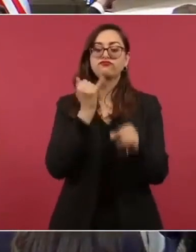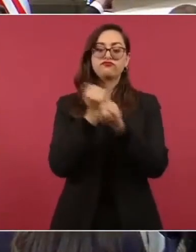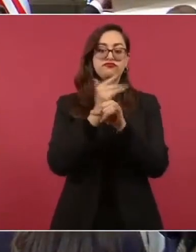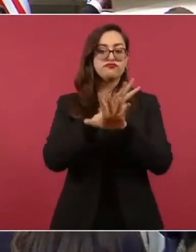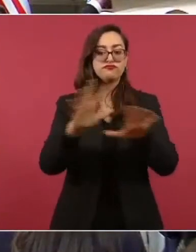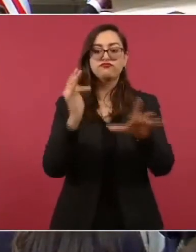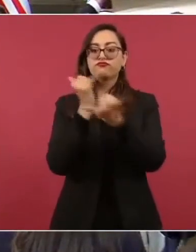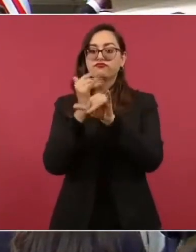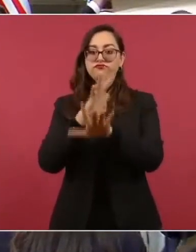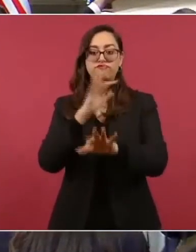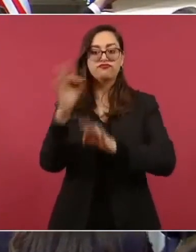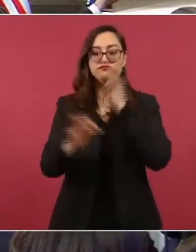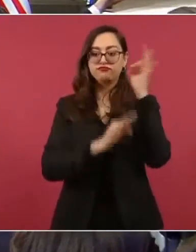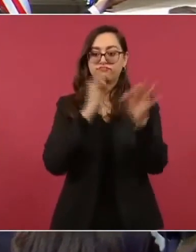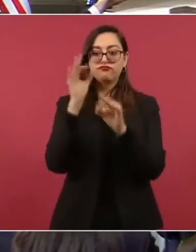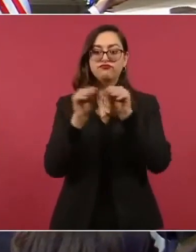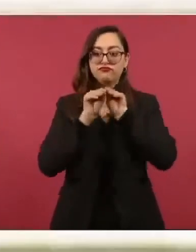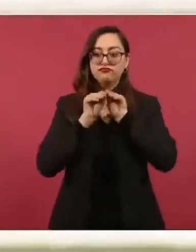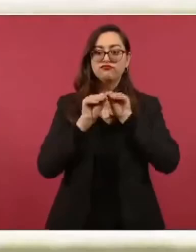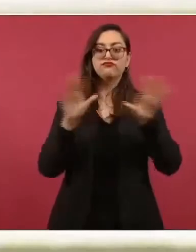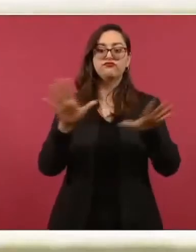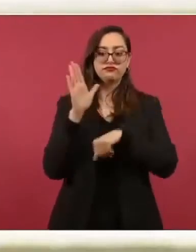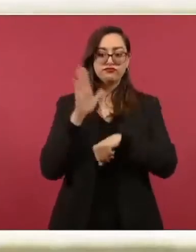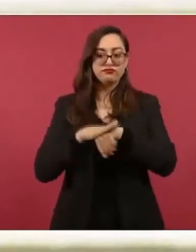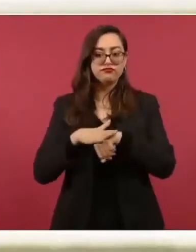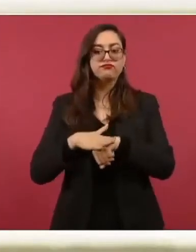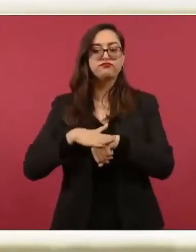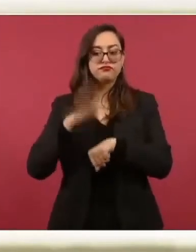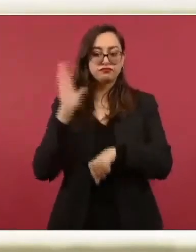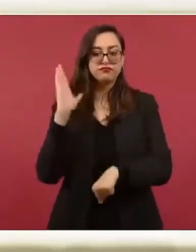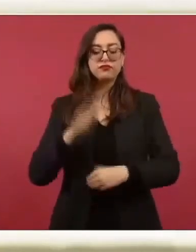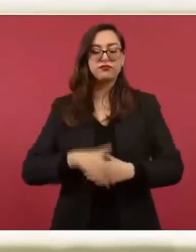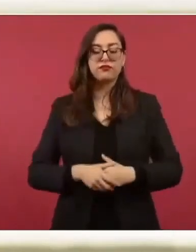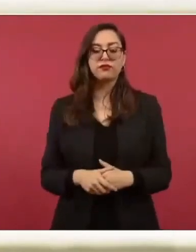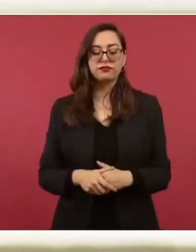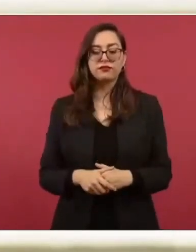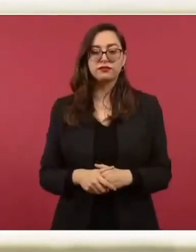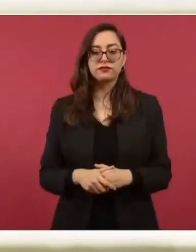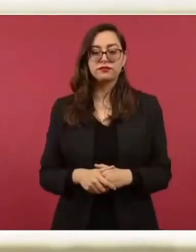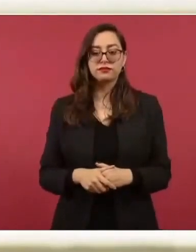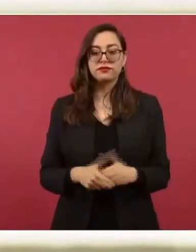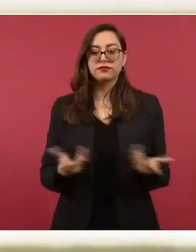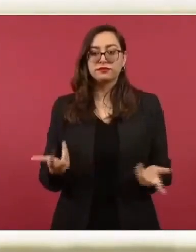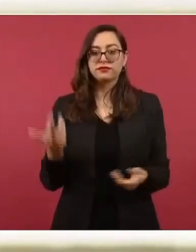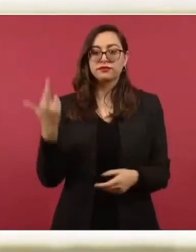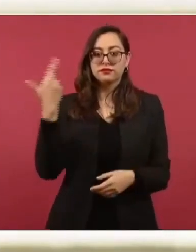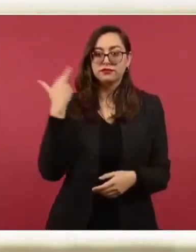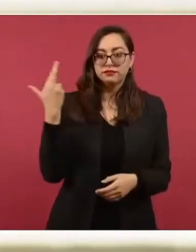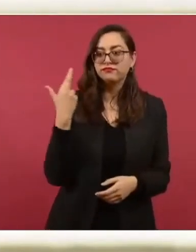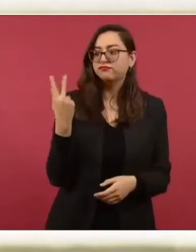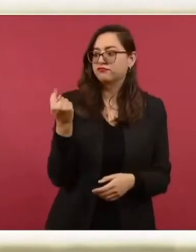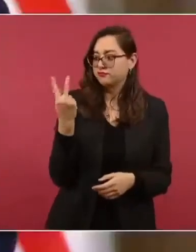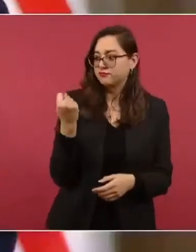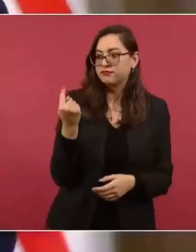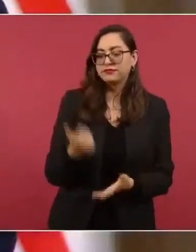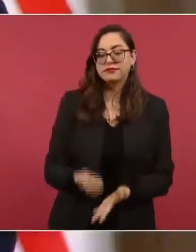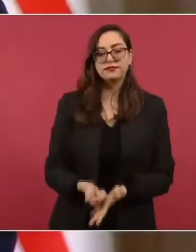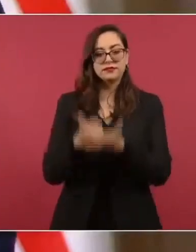que las estaciones de radio, que en la televisión,